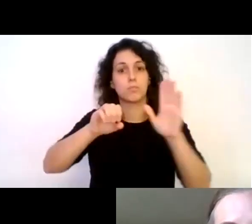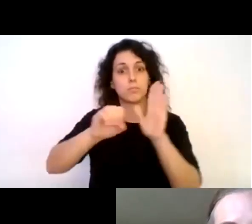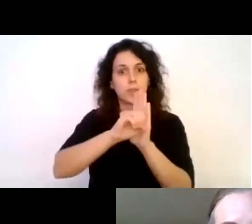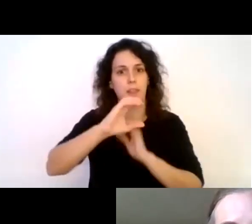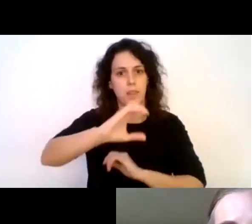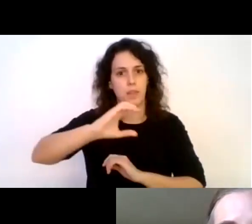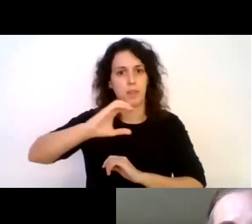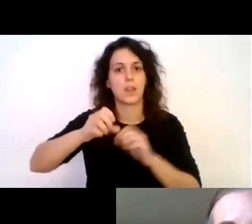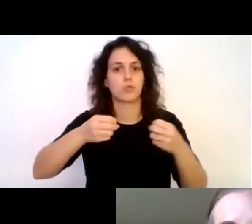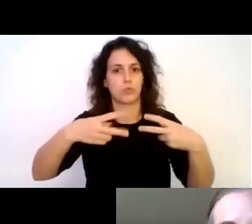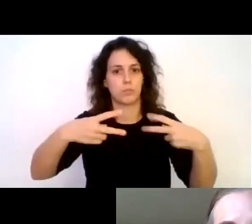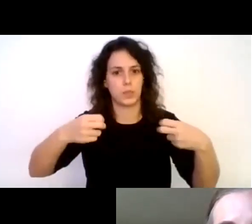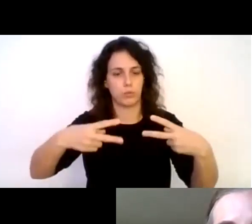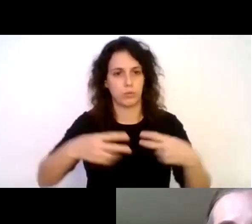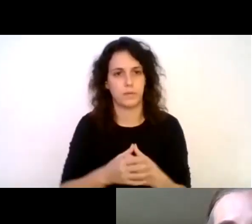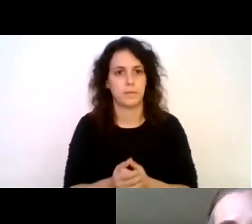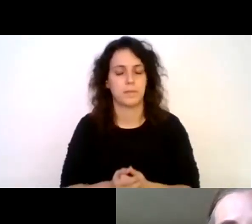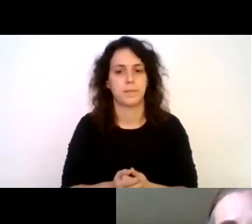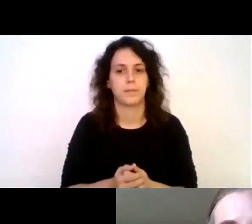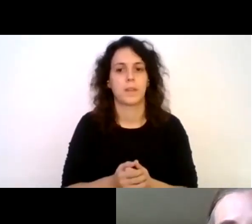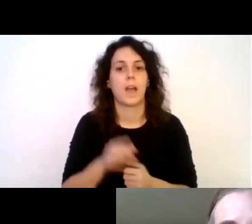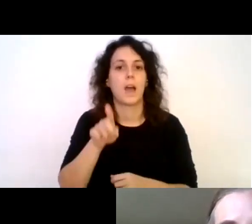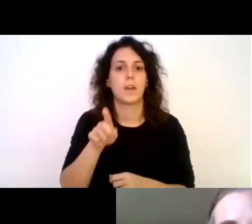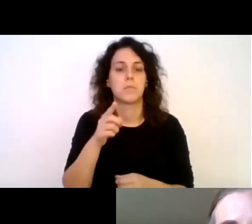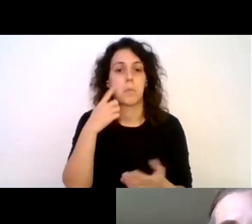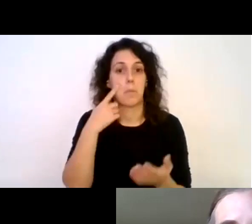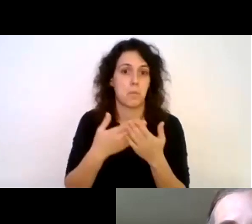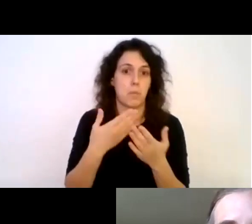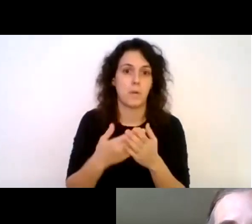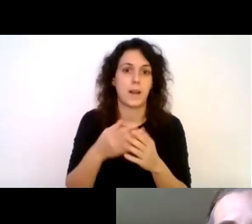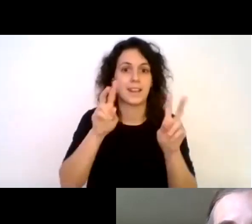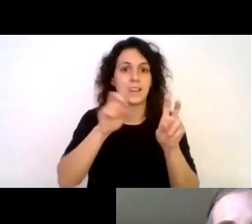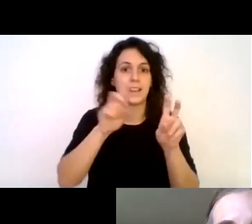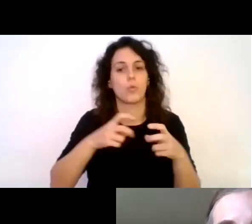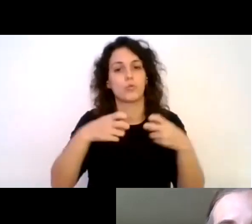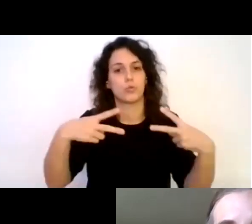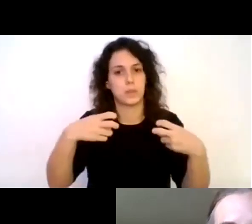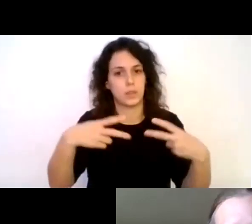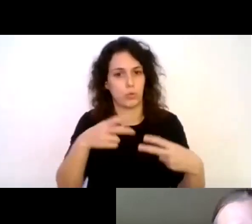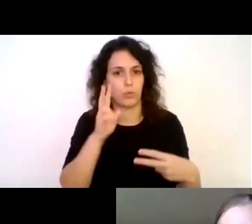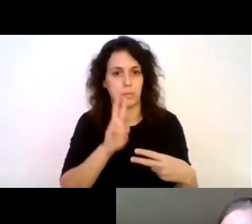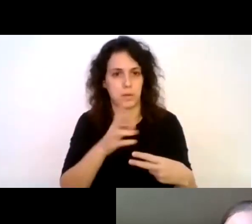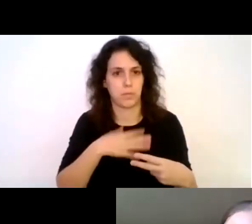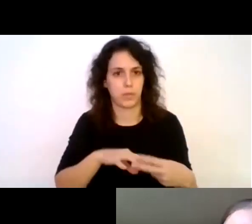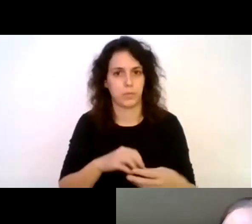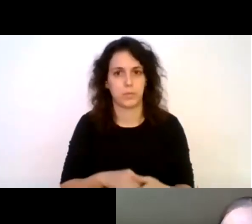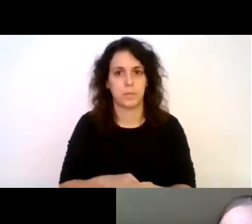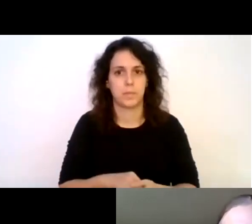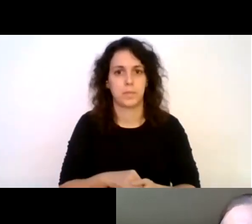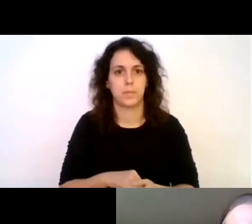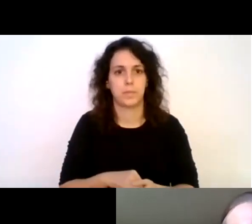Podemos mostrar qué tipo de subtítulos queremos ver. Y también tenemos